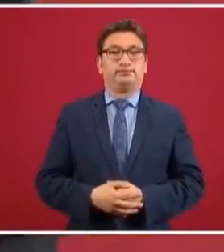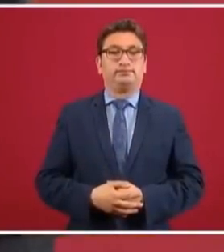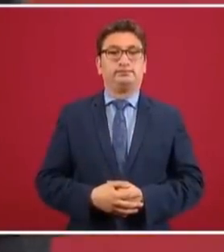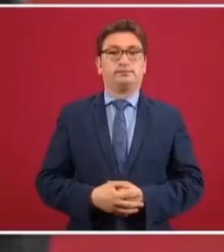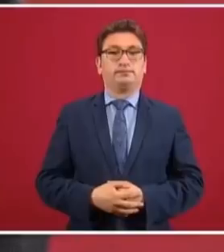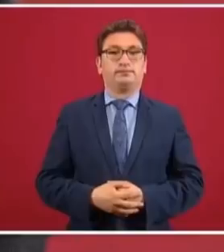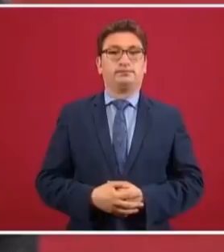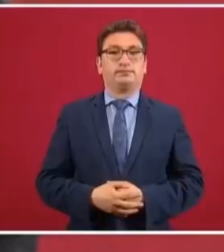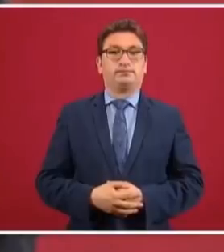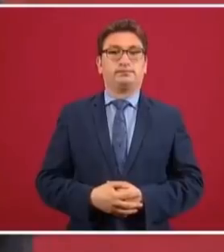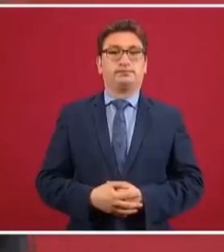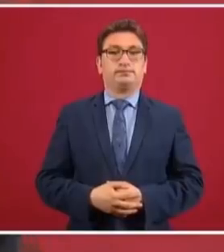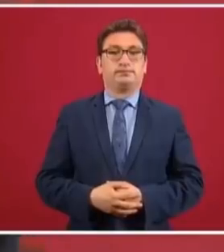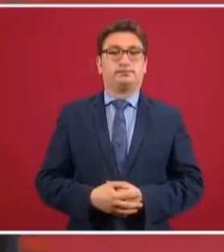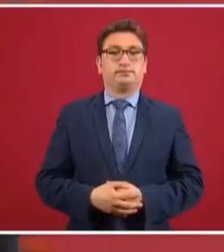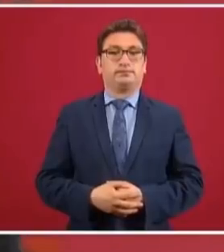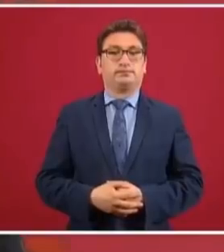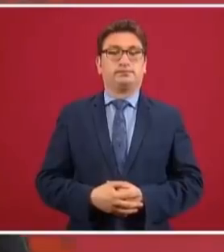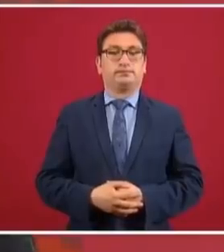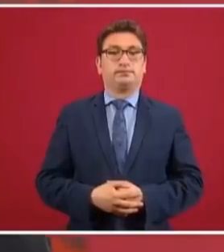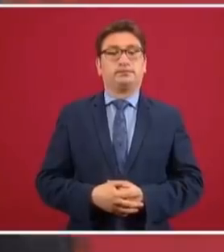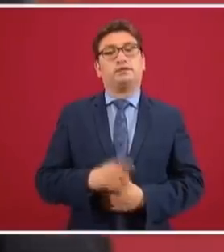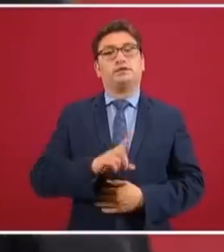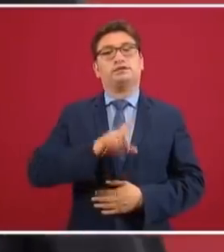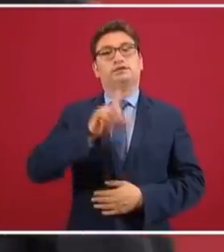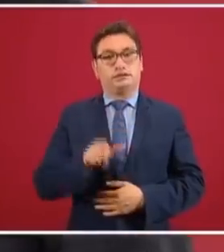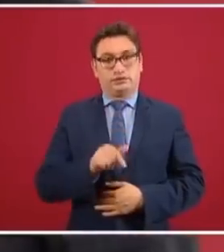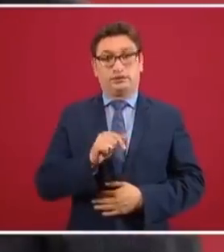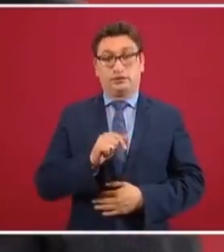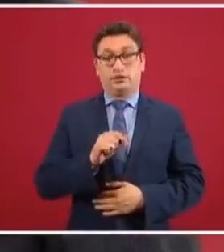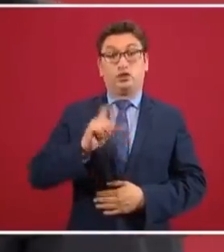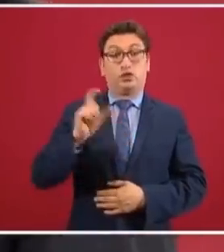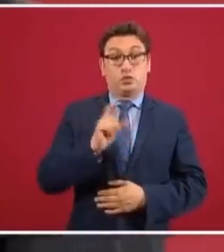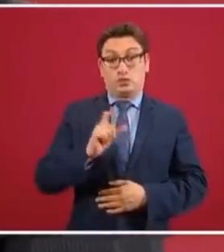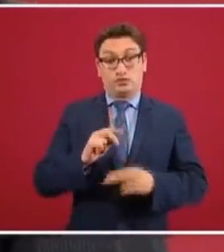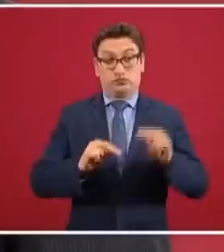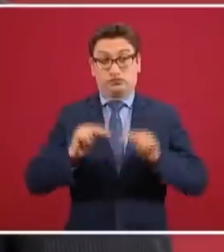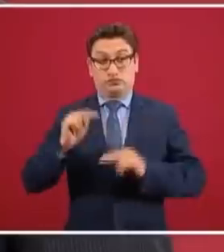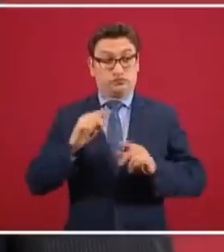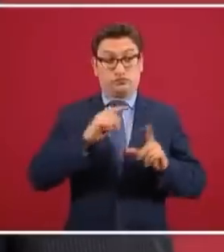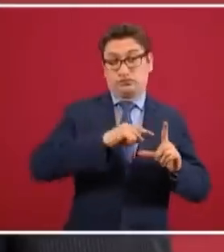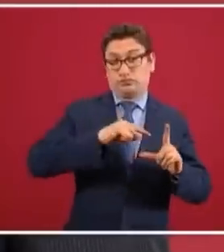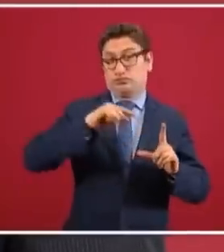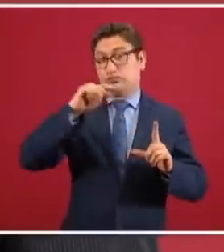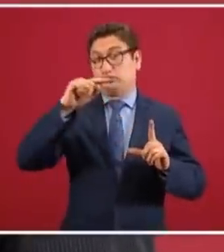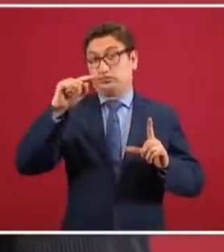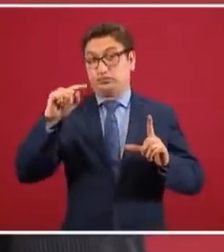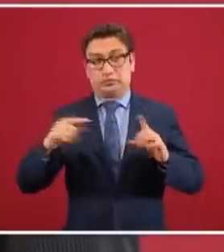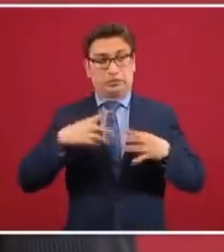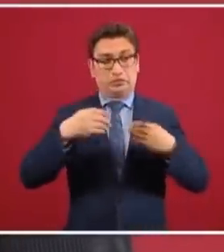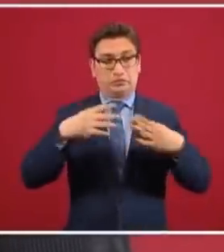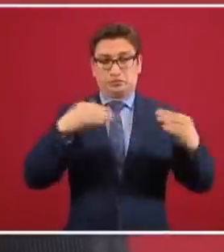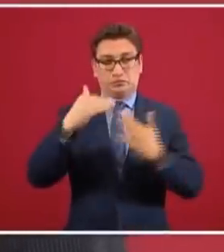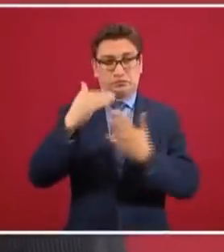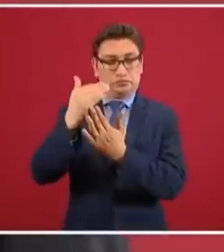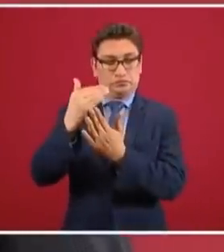cuando ya empiece la declinación de la epidemia, cuando